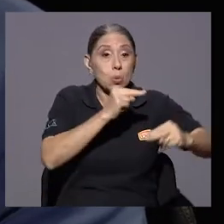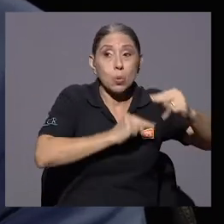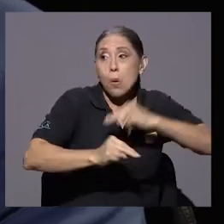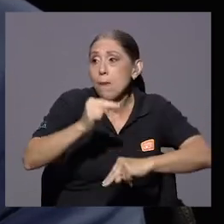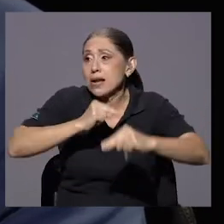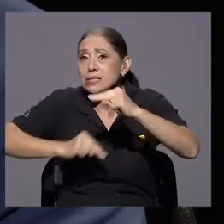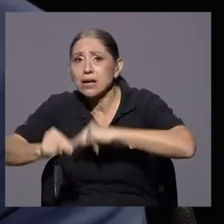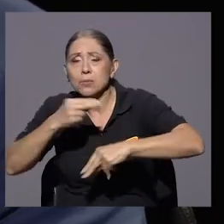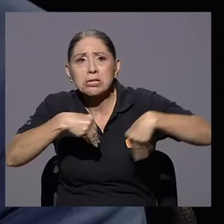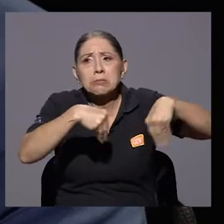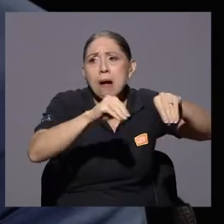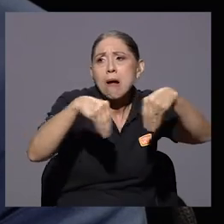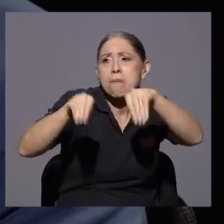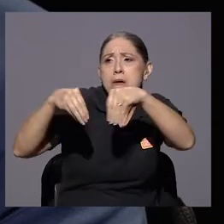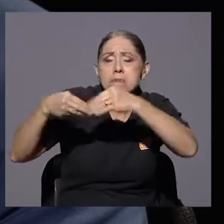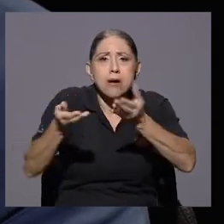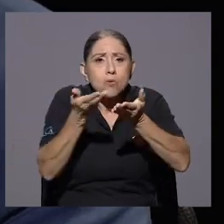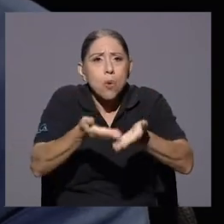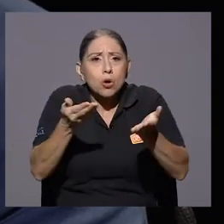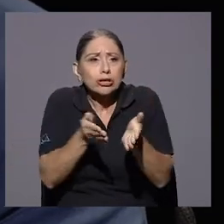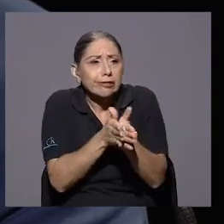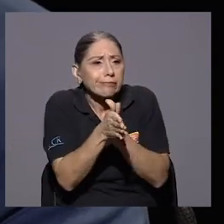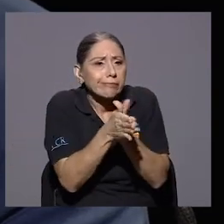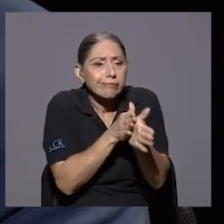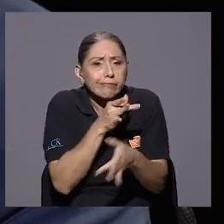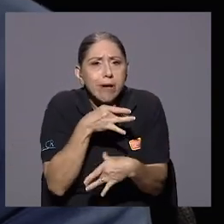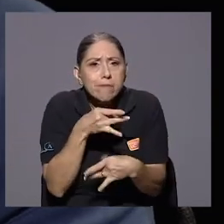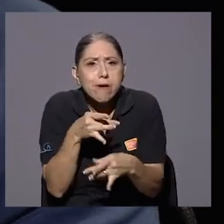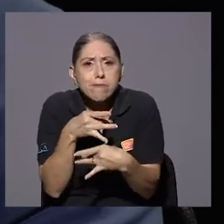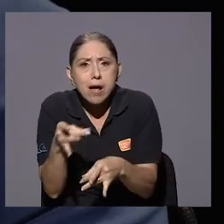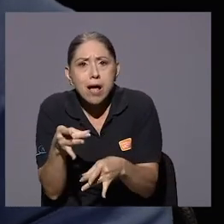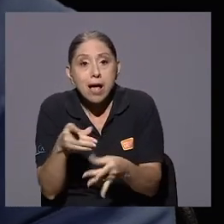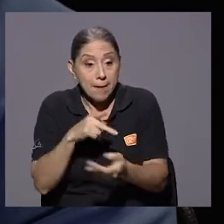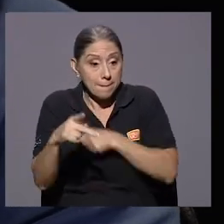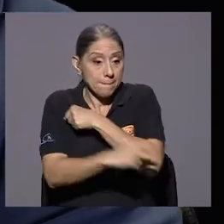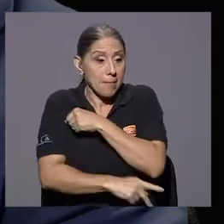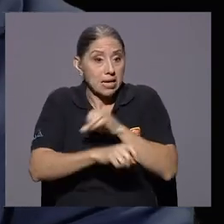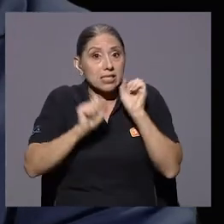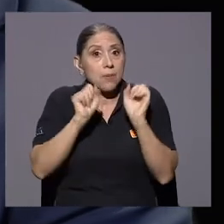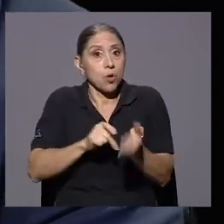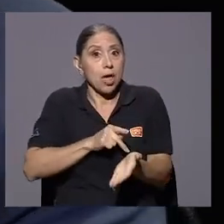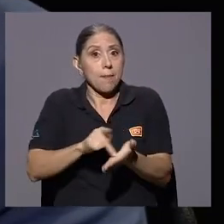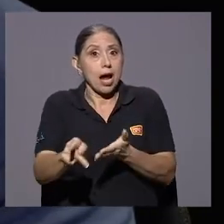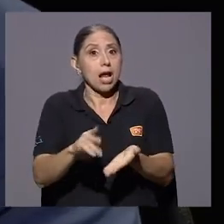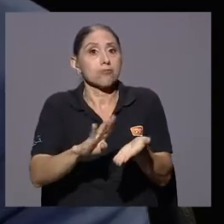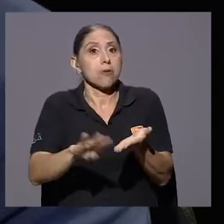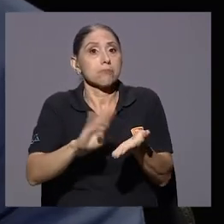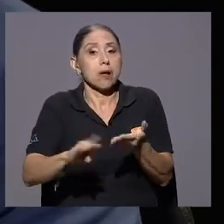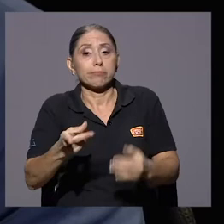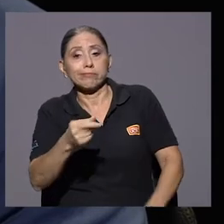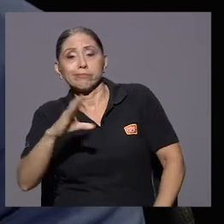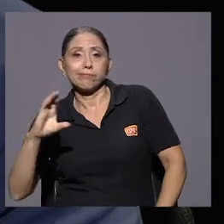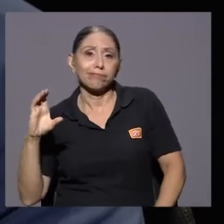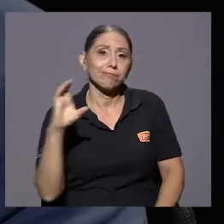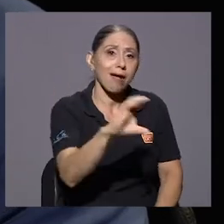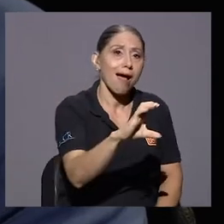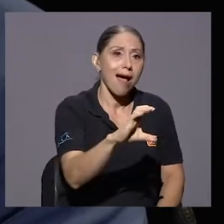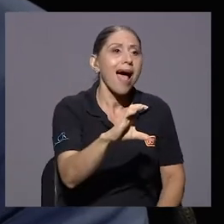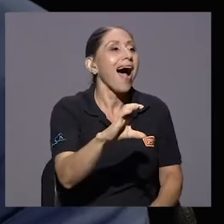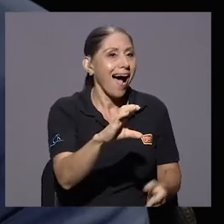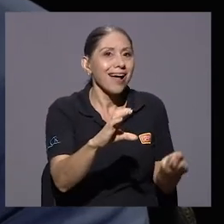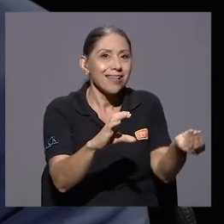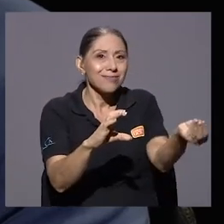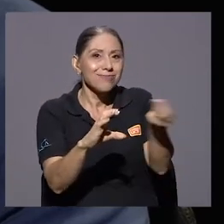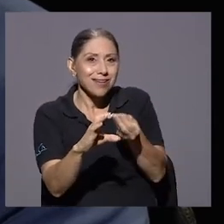venta de insumos. El país que tenía la capacidad económica de pagar en efectivo, tome, le damos el material,